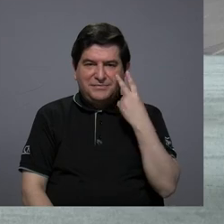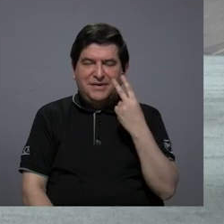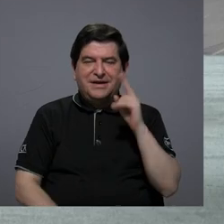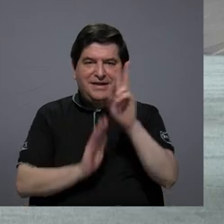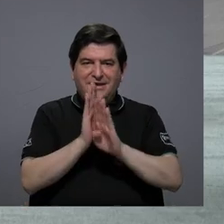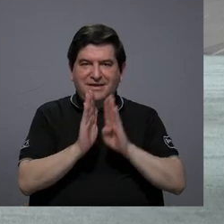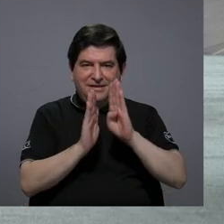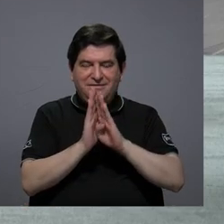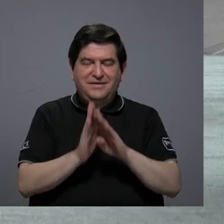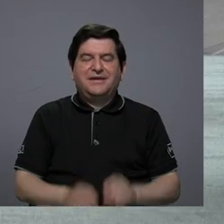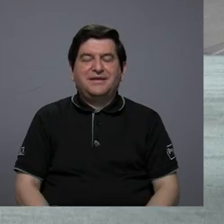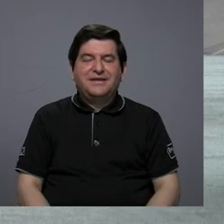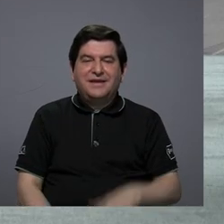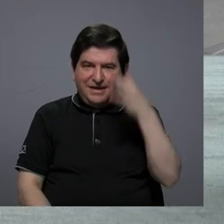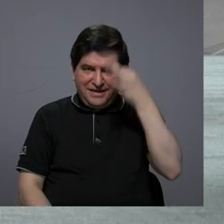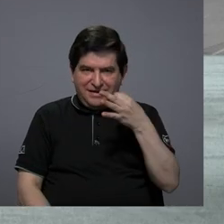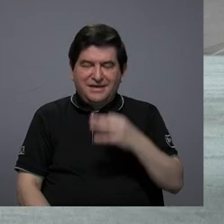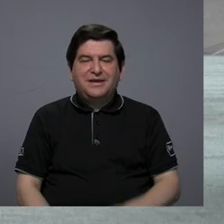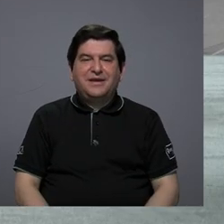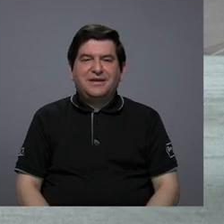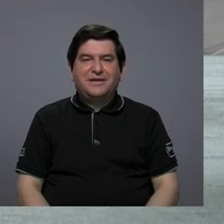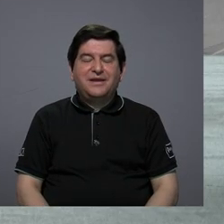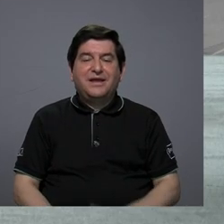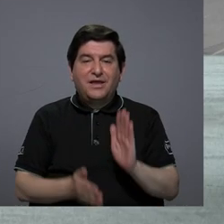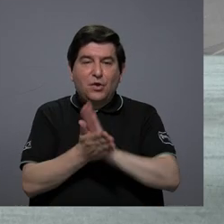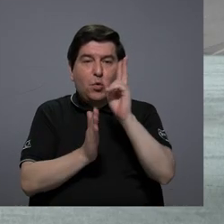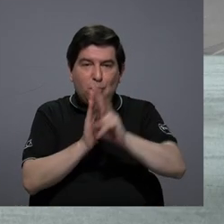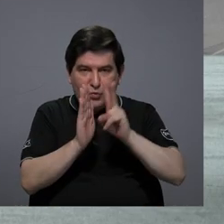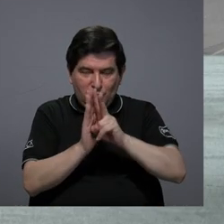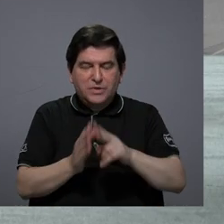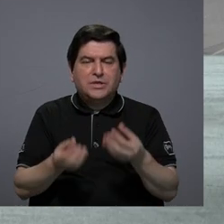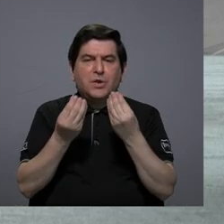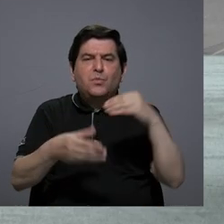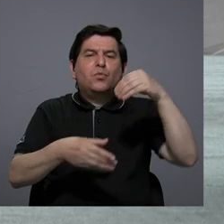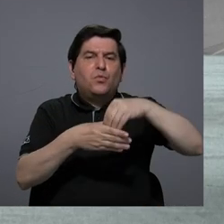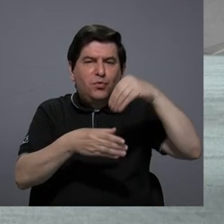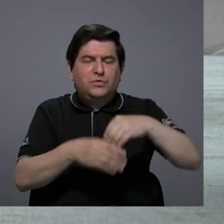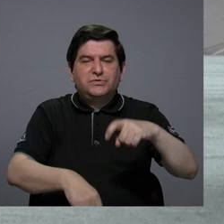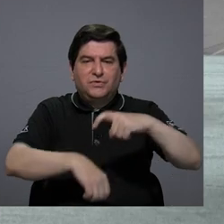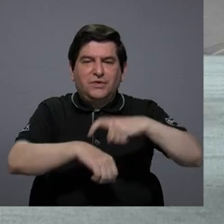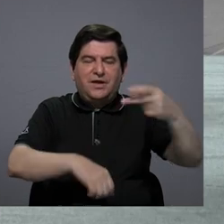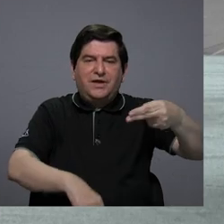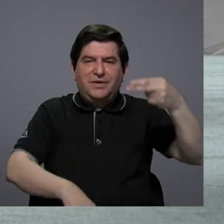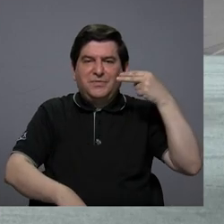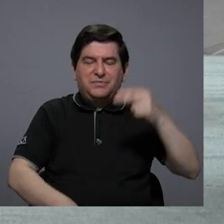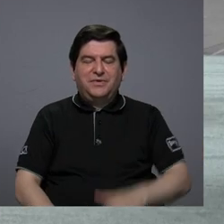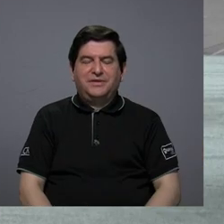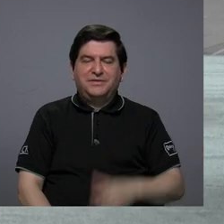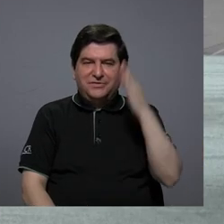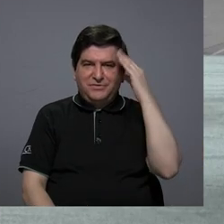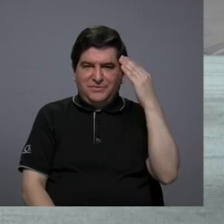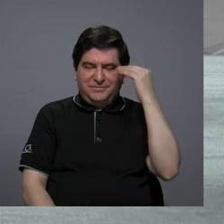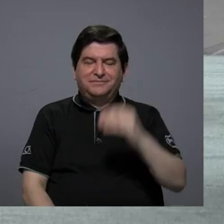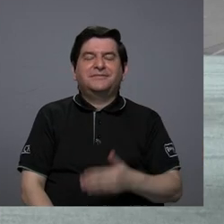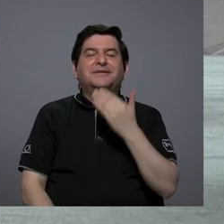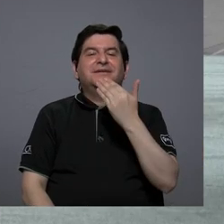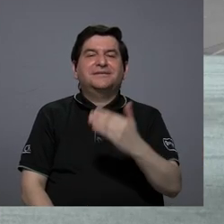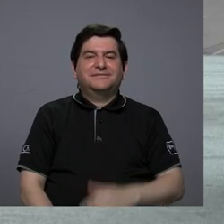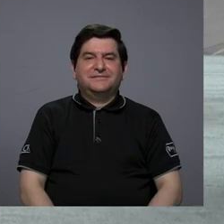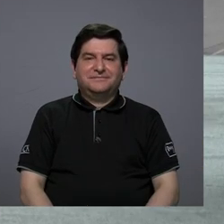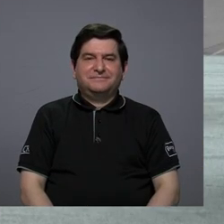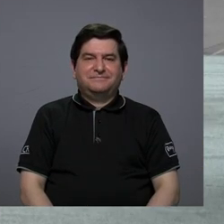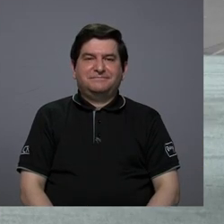documental que consideramos que es un documental que puede aportar mucho al momento histórico que estamos viviendo gracias